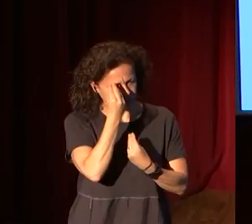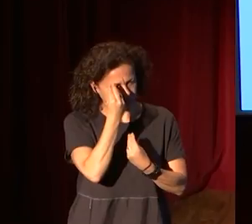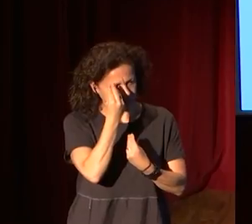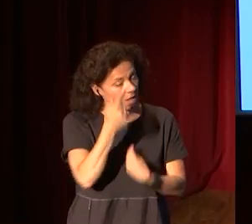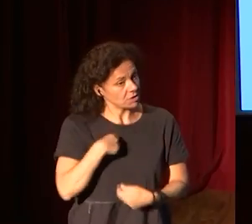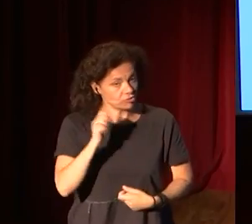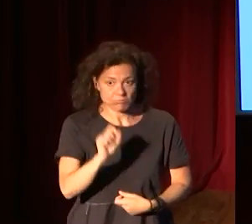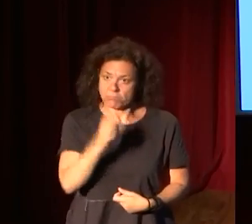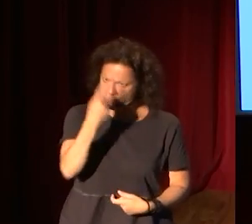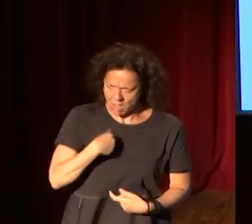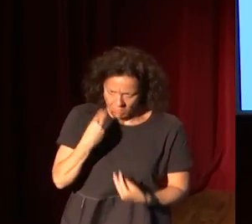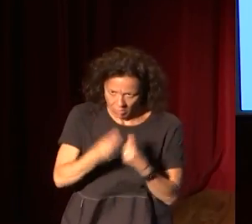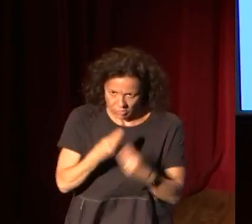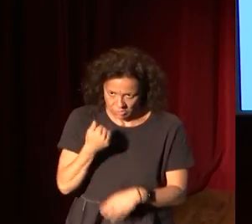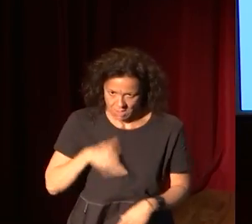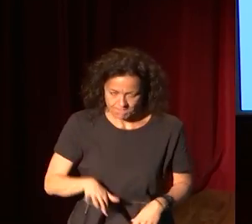soy el primero que lo ha hecho.